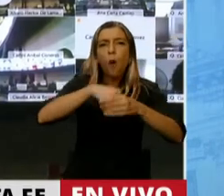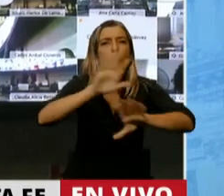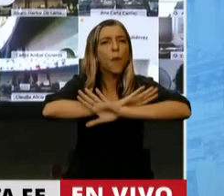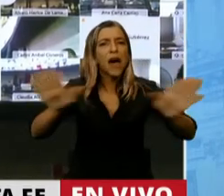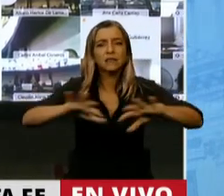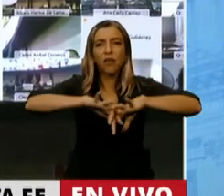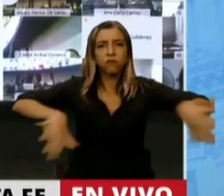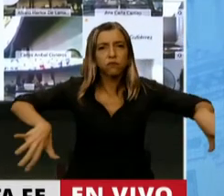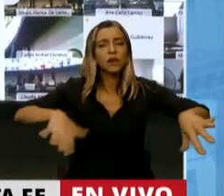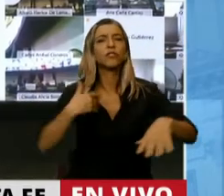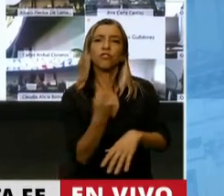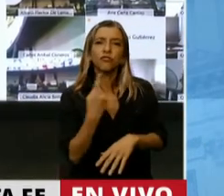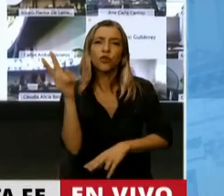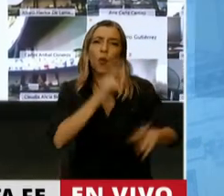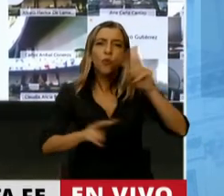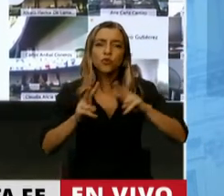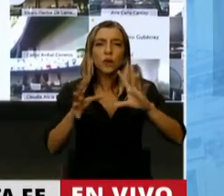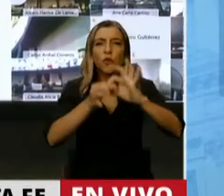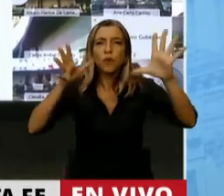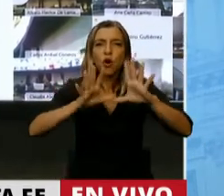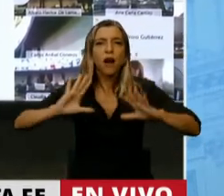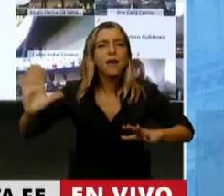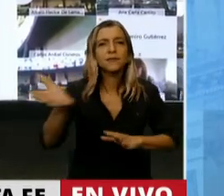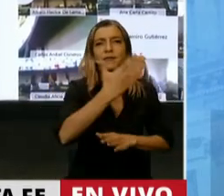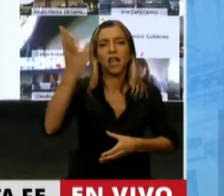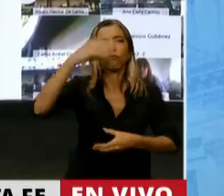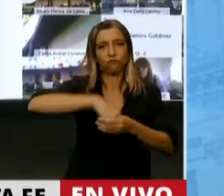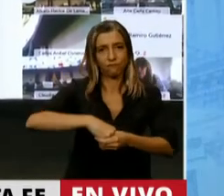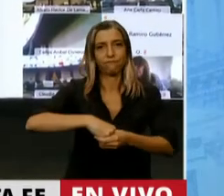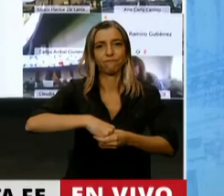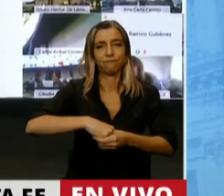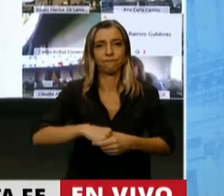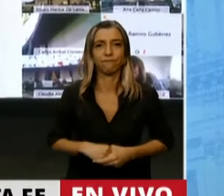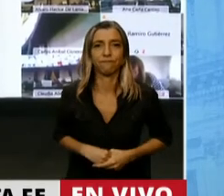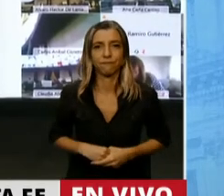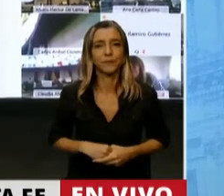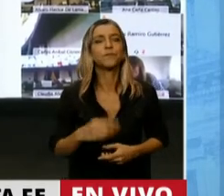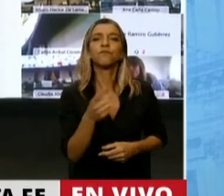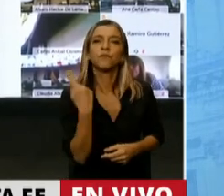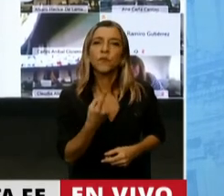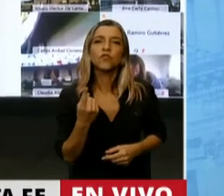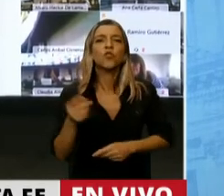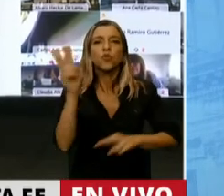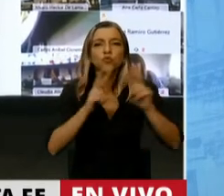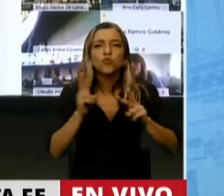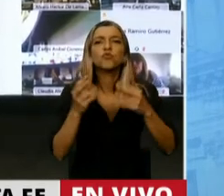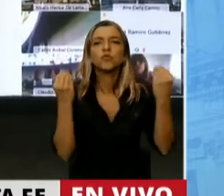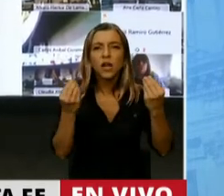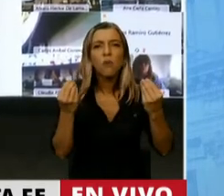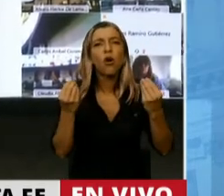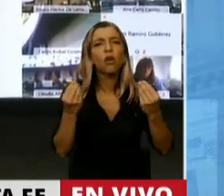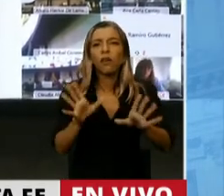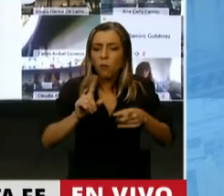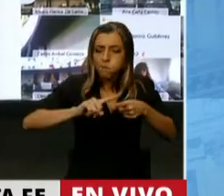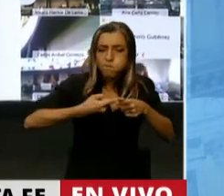Ojalá que nazca una polarización democrática hoy en el país, que también aísle, margine y ponga por afuera del sistema